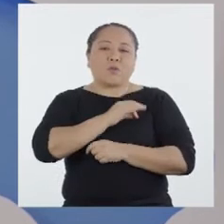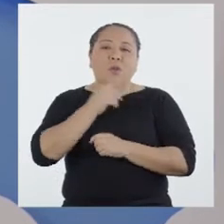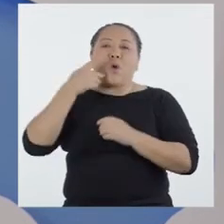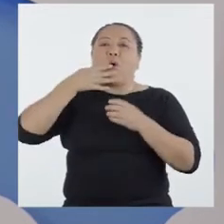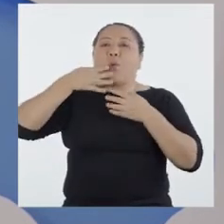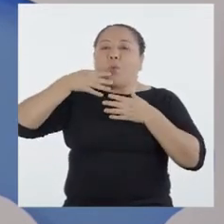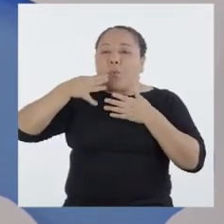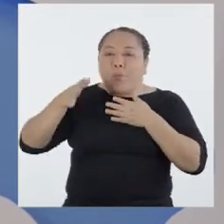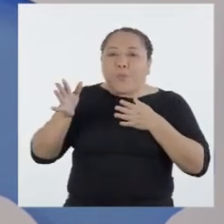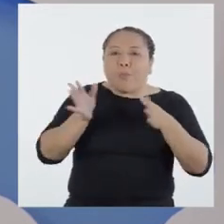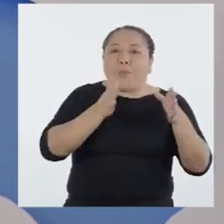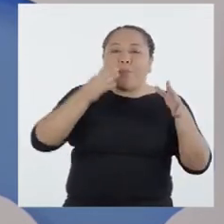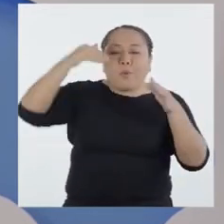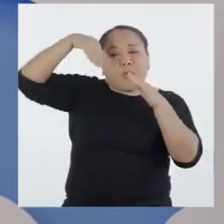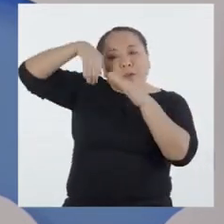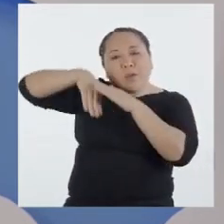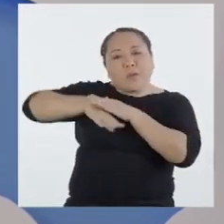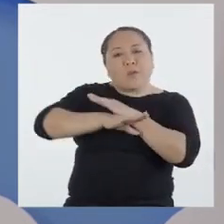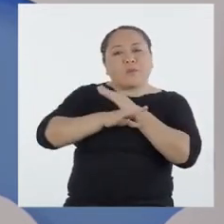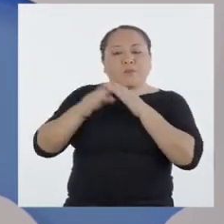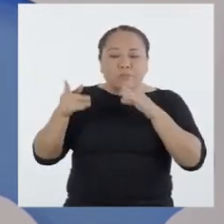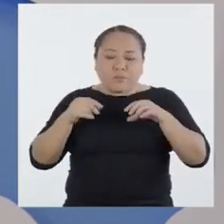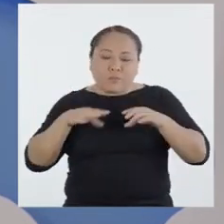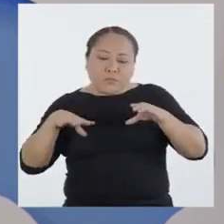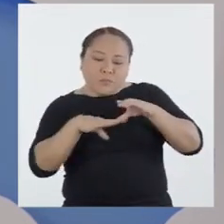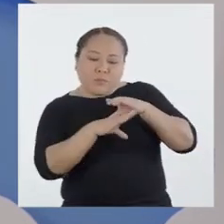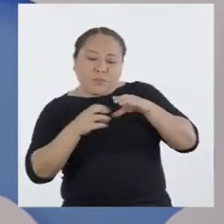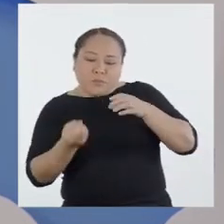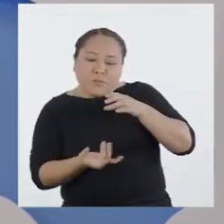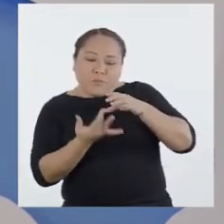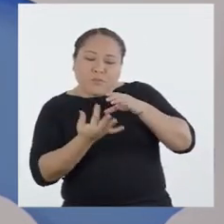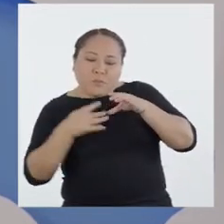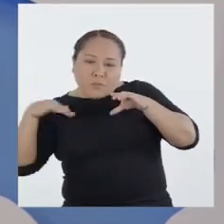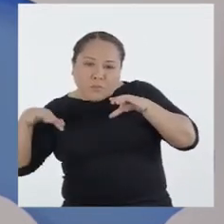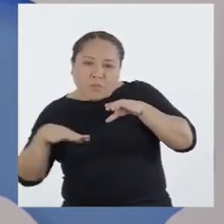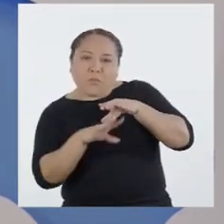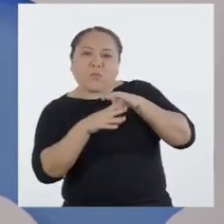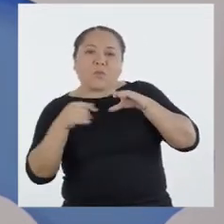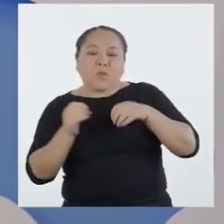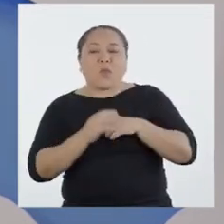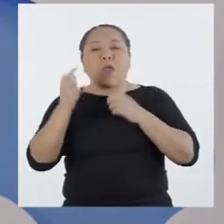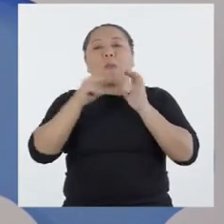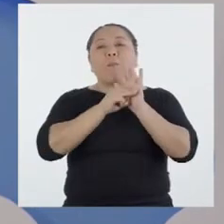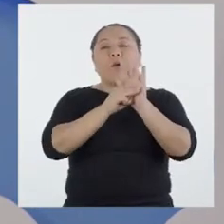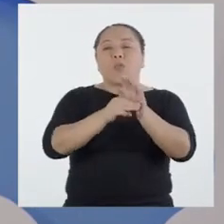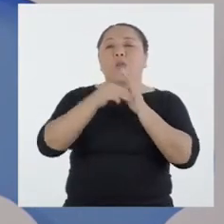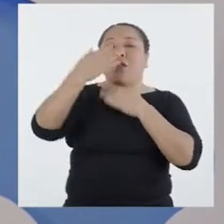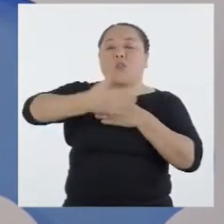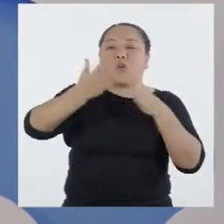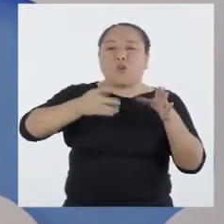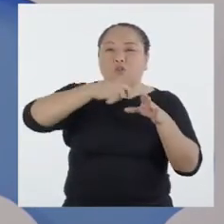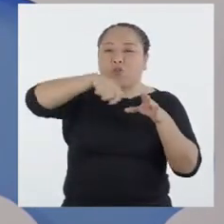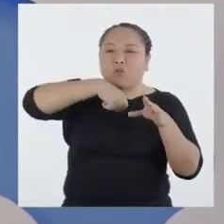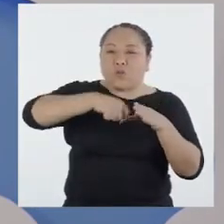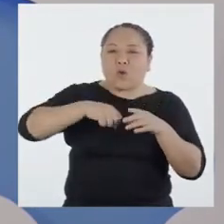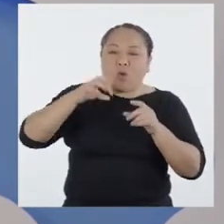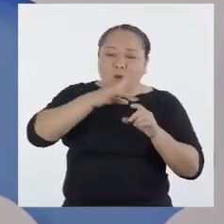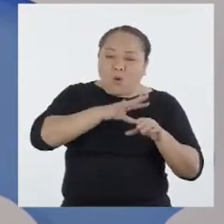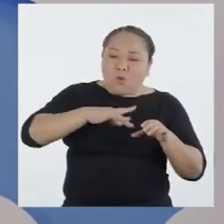manera que aproveche el ingreso de flujo de aire a la altura del ingreso de la cámara de combustión. Que el modelo de cocina mejorada